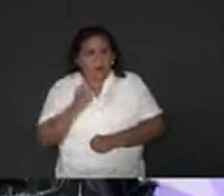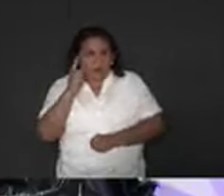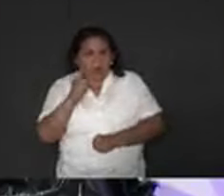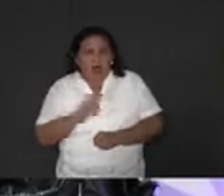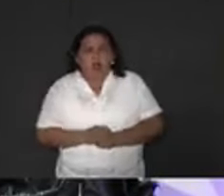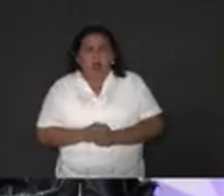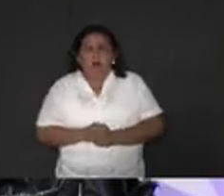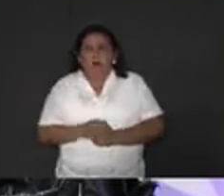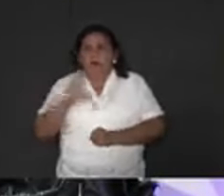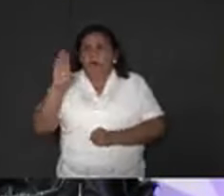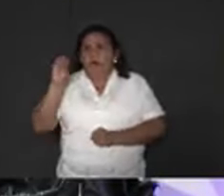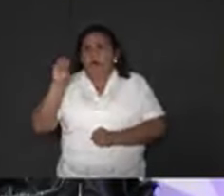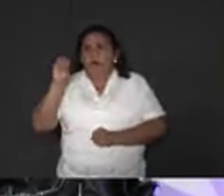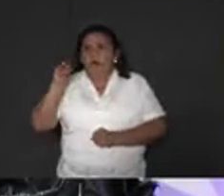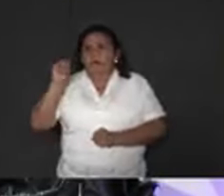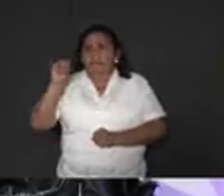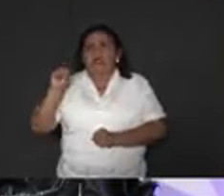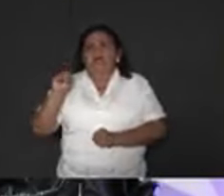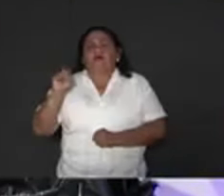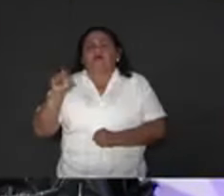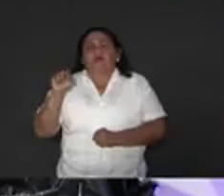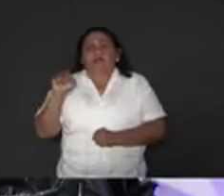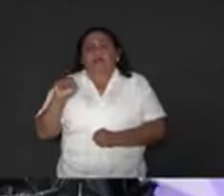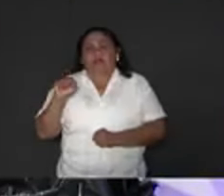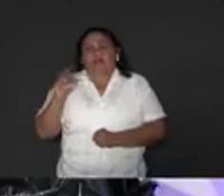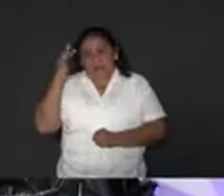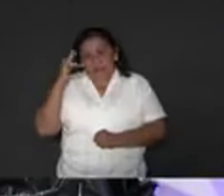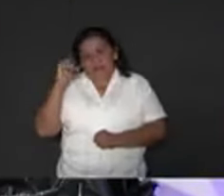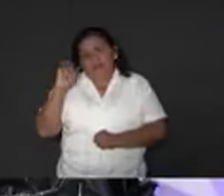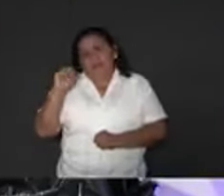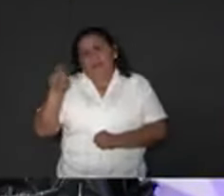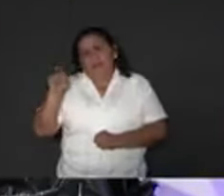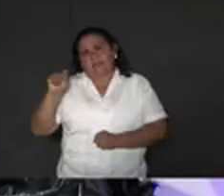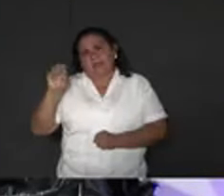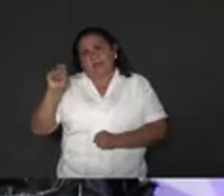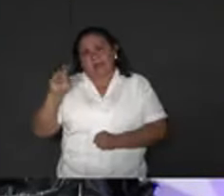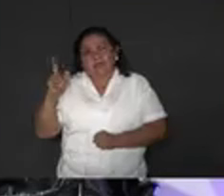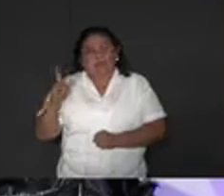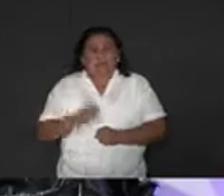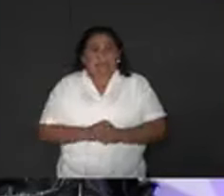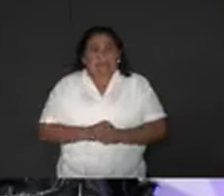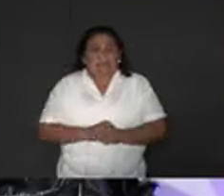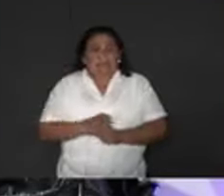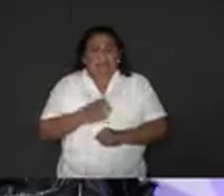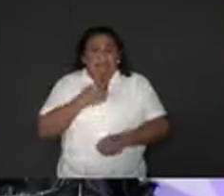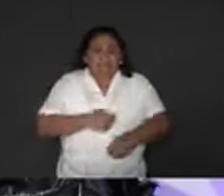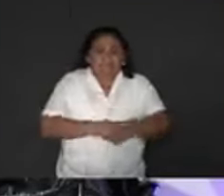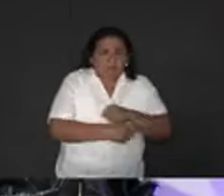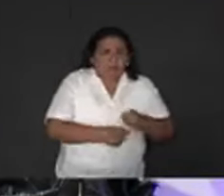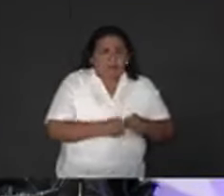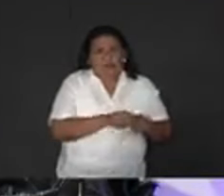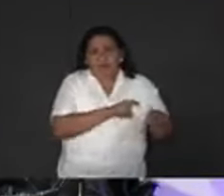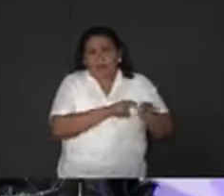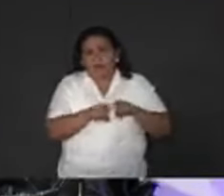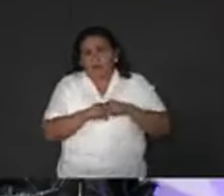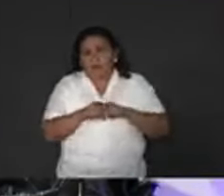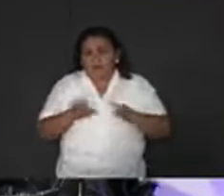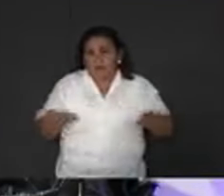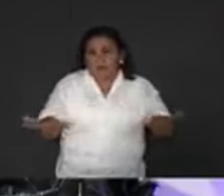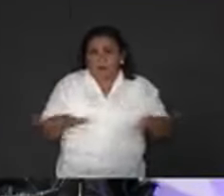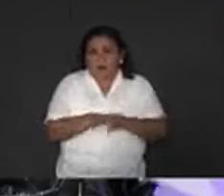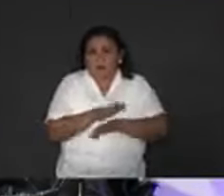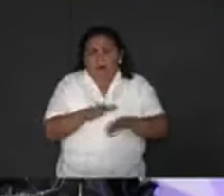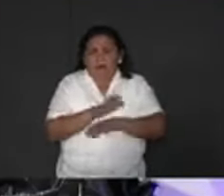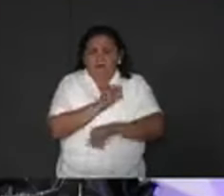comisario de San José de Sal, que también es autoridad. Y en cuanto a la corrupción, él y su hermano han convertido el